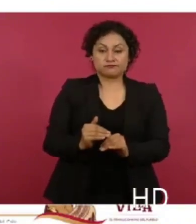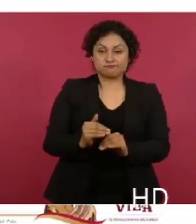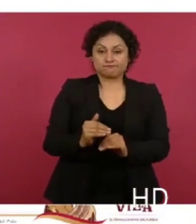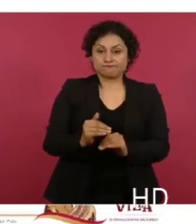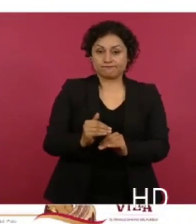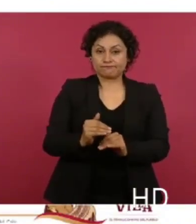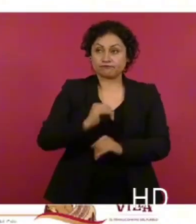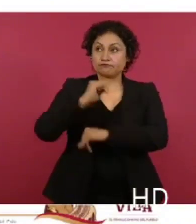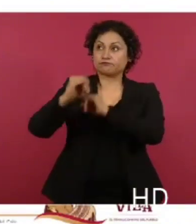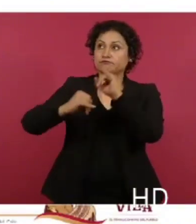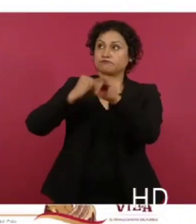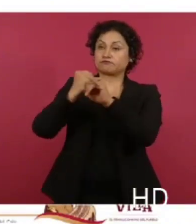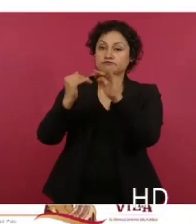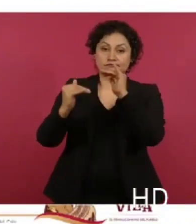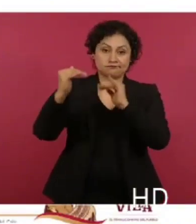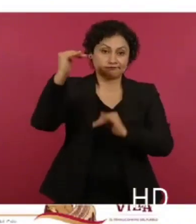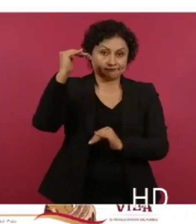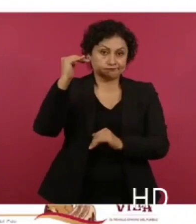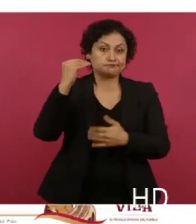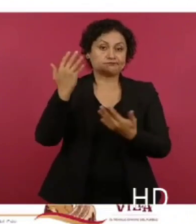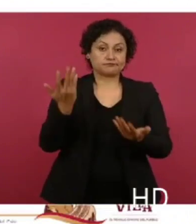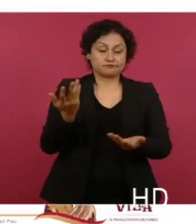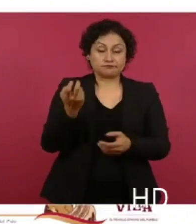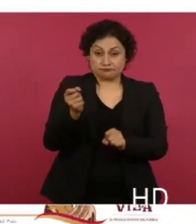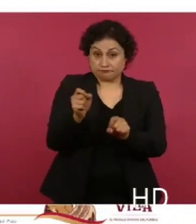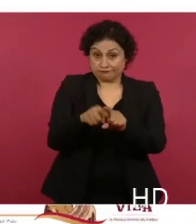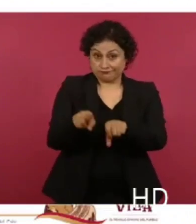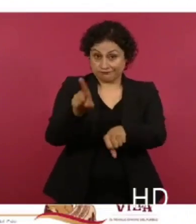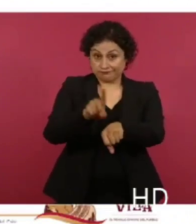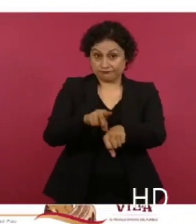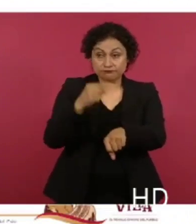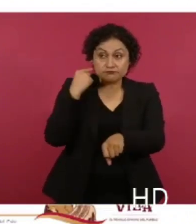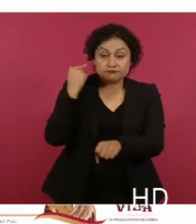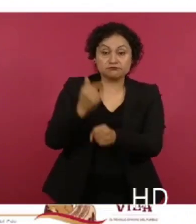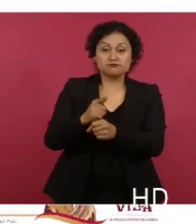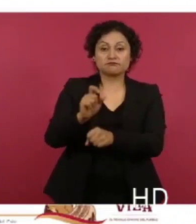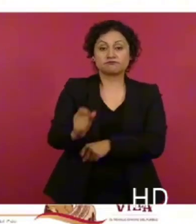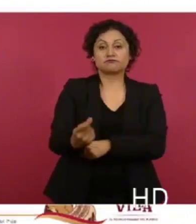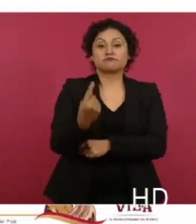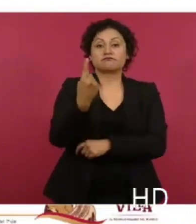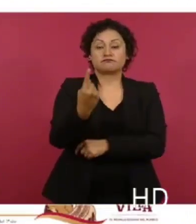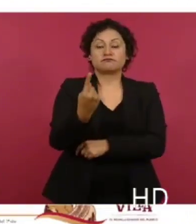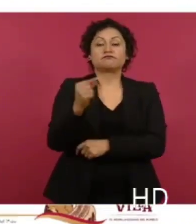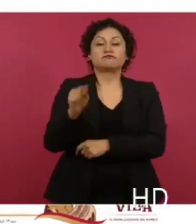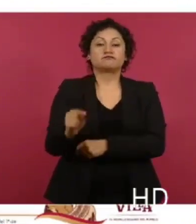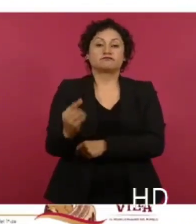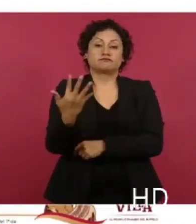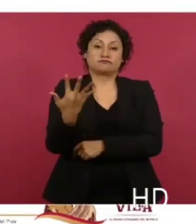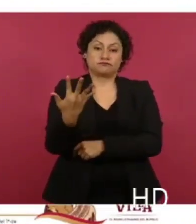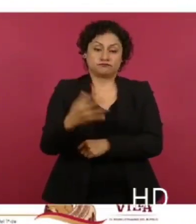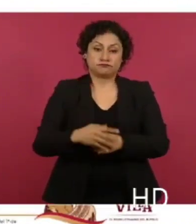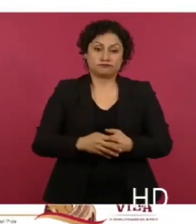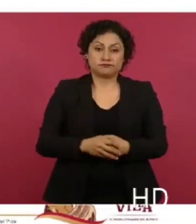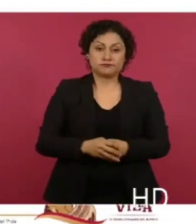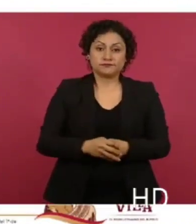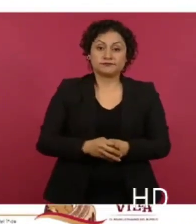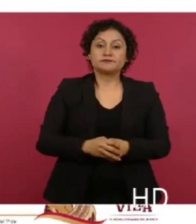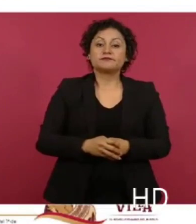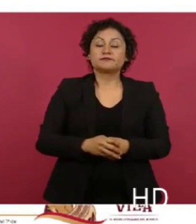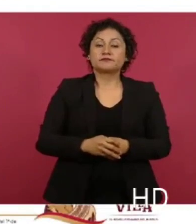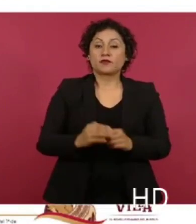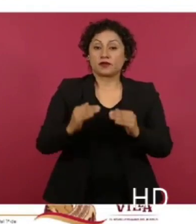referencia internacional, que en ese mismo día fue de 21 pesos con cinco centavos. Para el gas